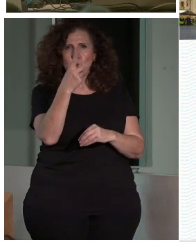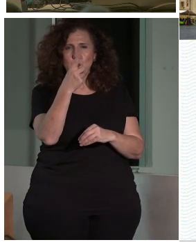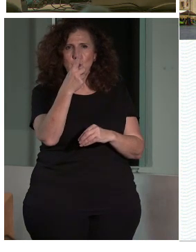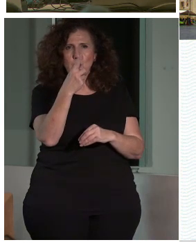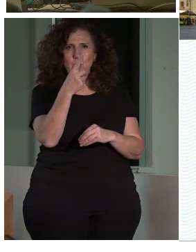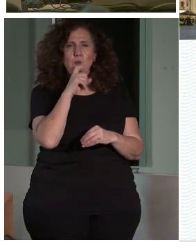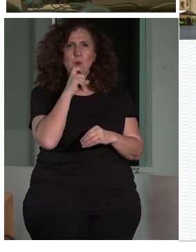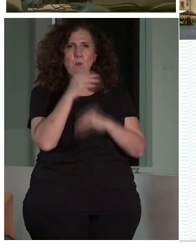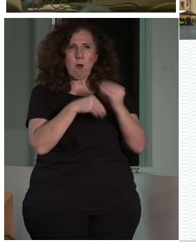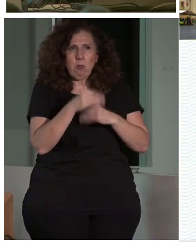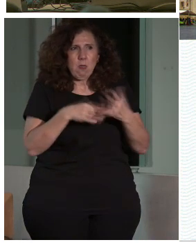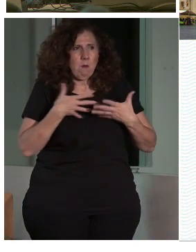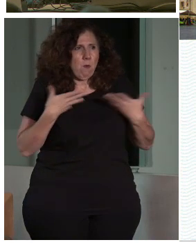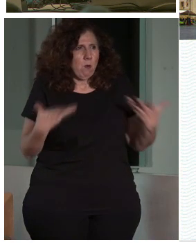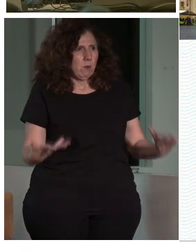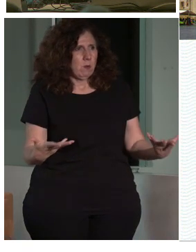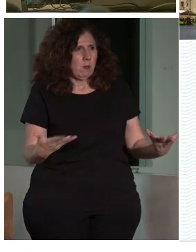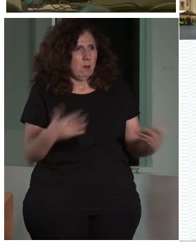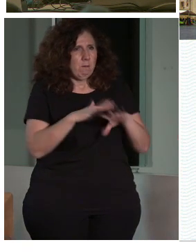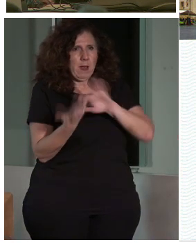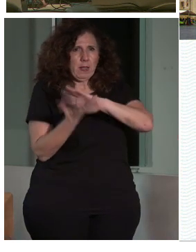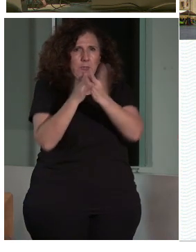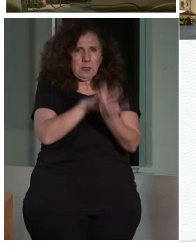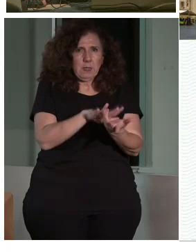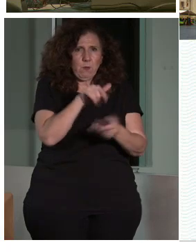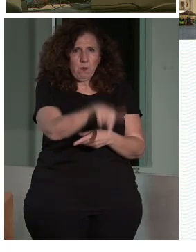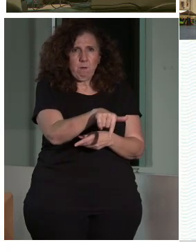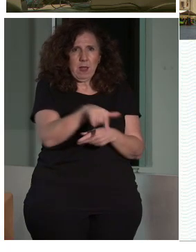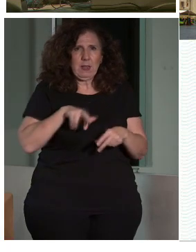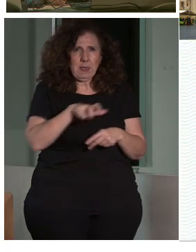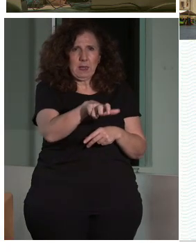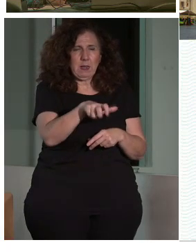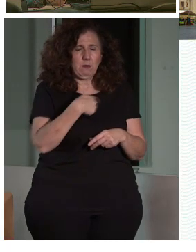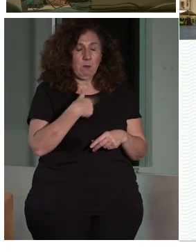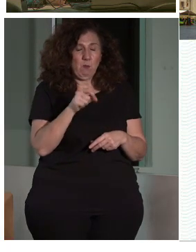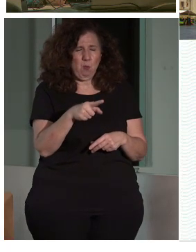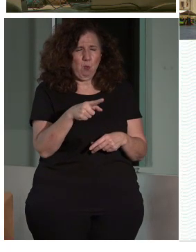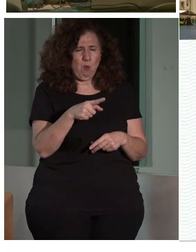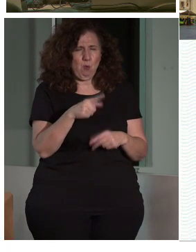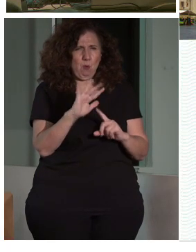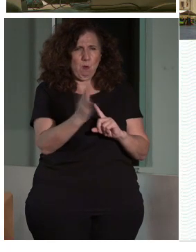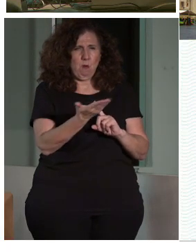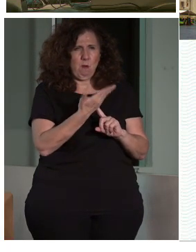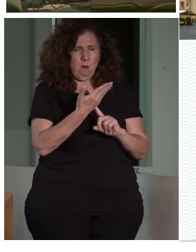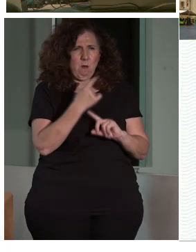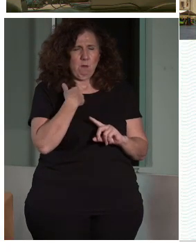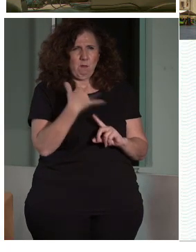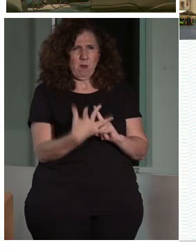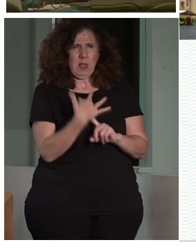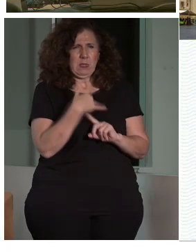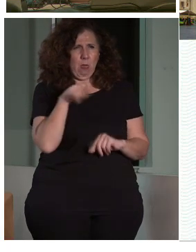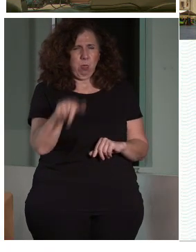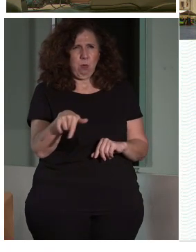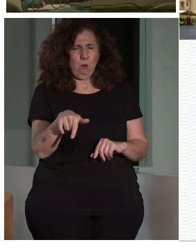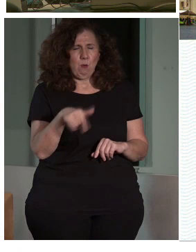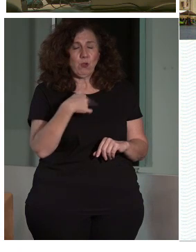no se puede hacer cualquier tipo de intervención. Por lo tanto, el rechazo que muchas veces hemos recibido, yo trabajo más en accesibilidad